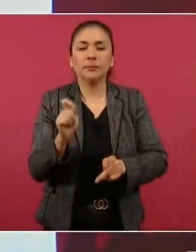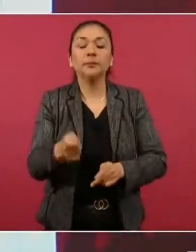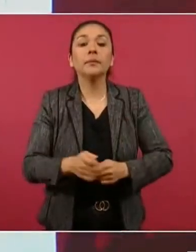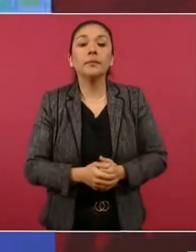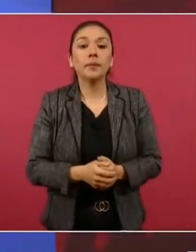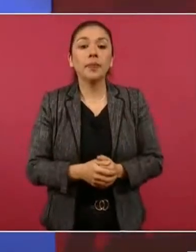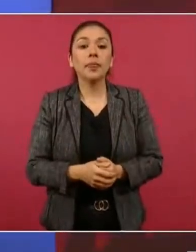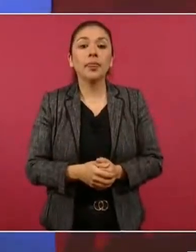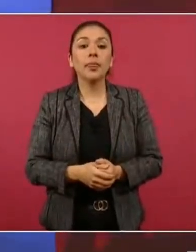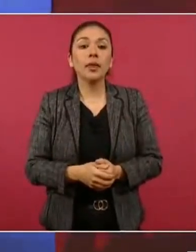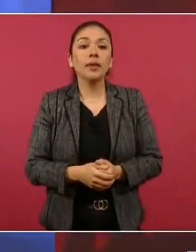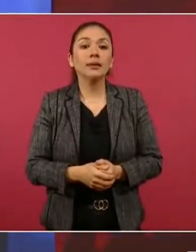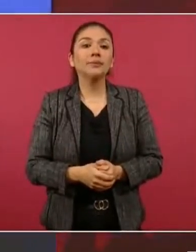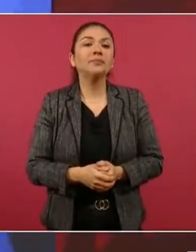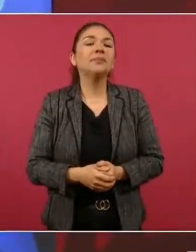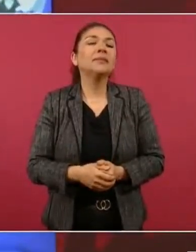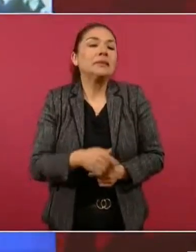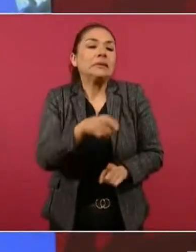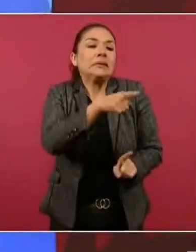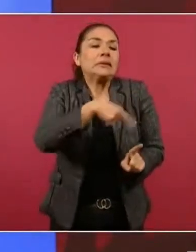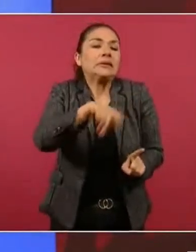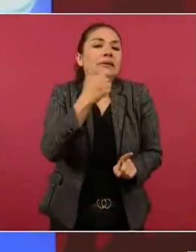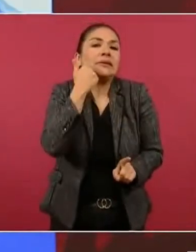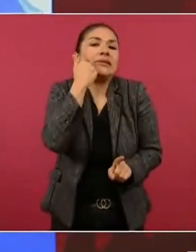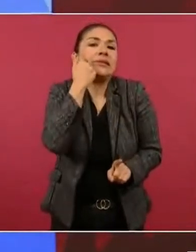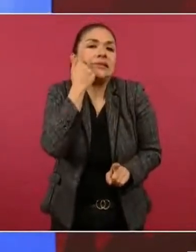y que quisieran que regresaran.